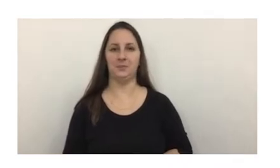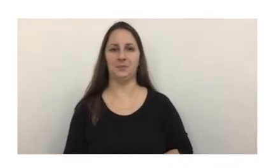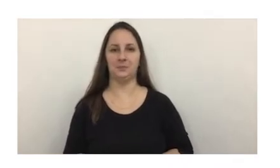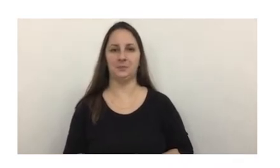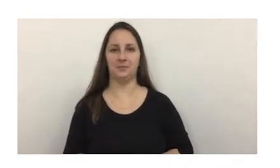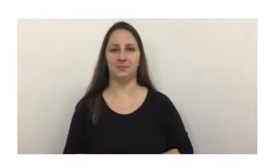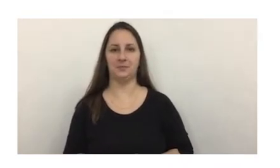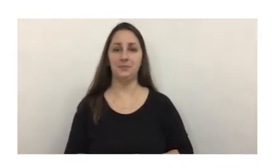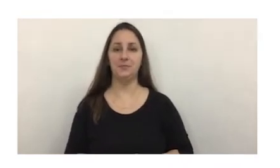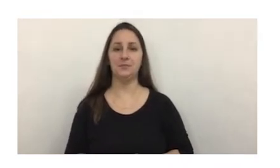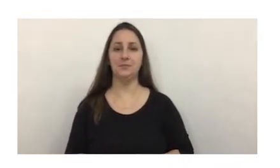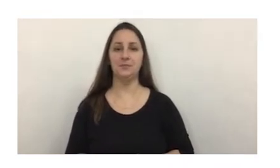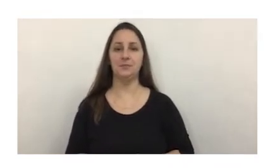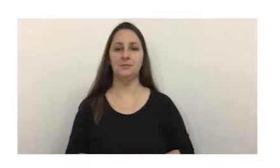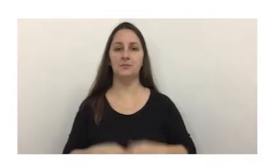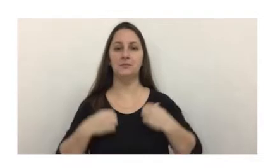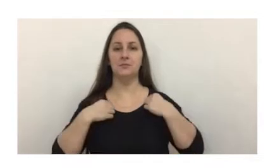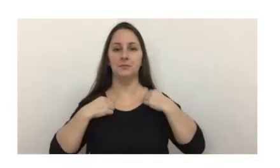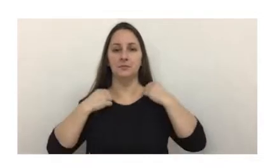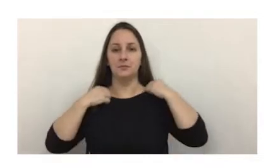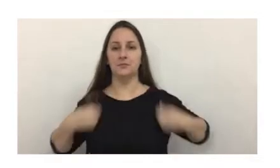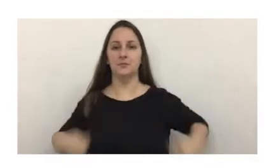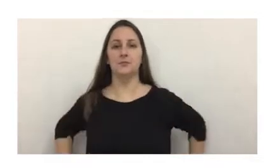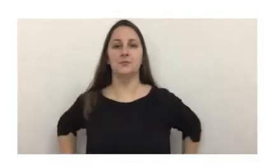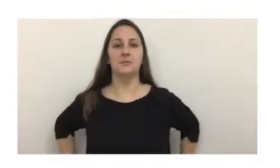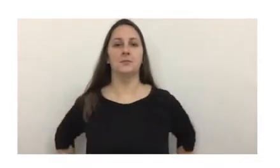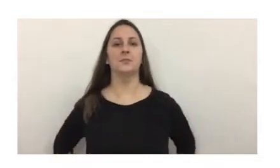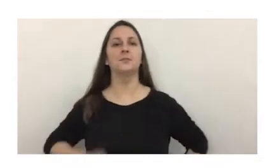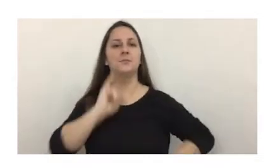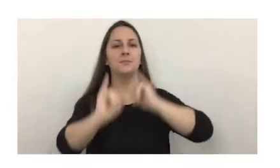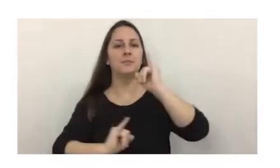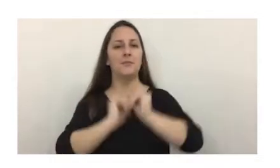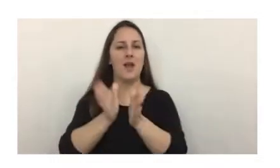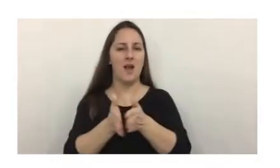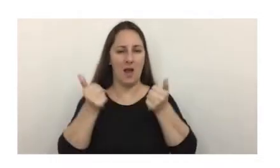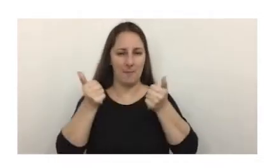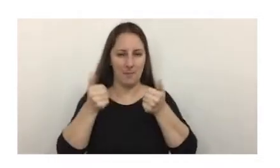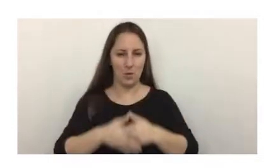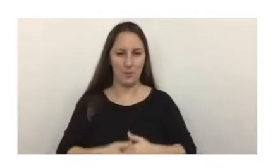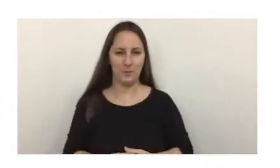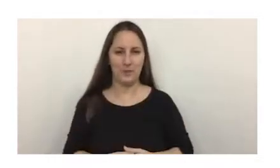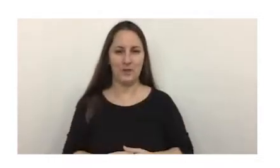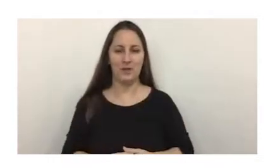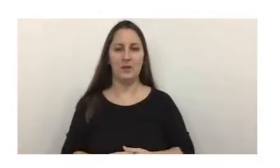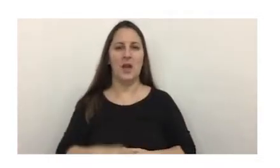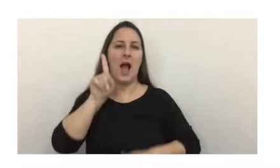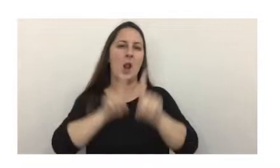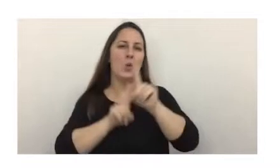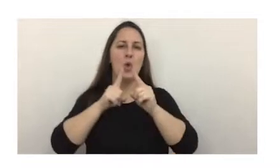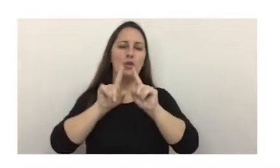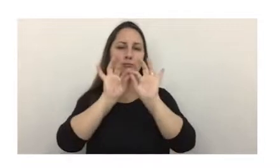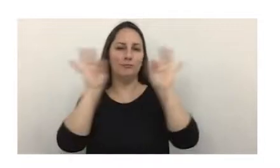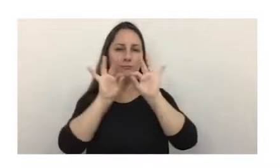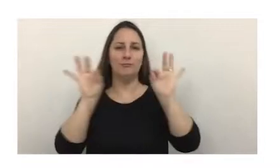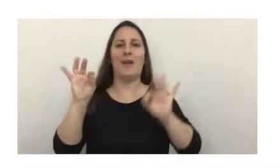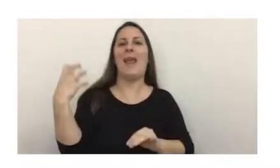de a ser bastante rápida en este sentido algunas notas generales del tipo